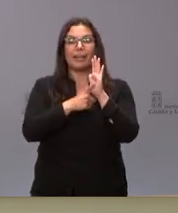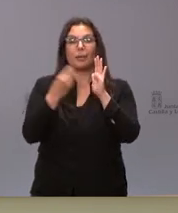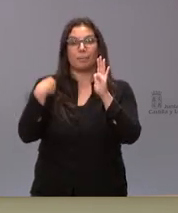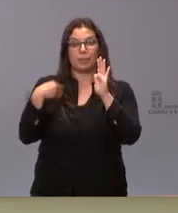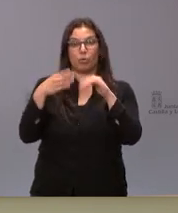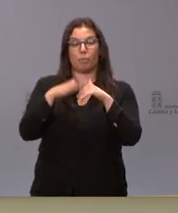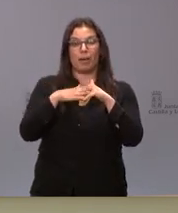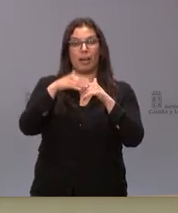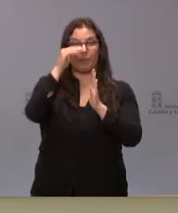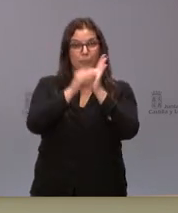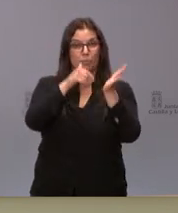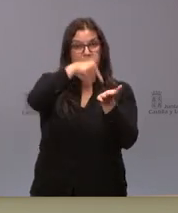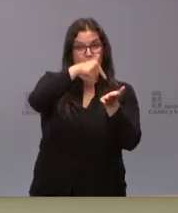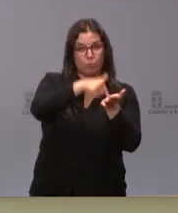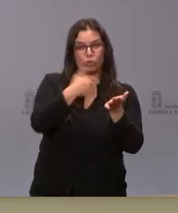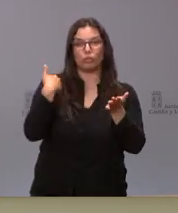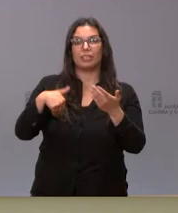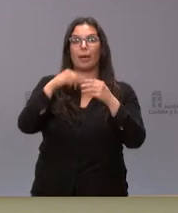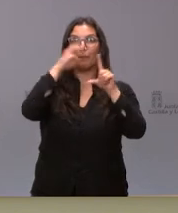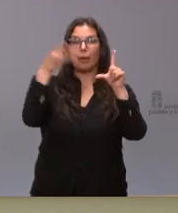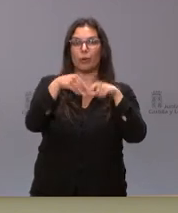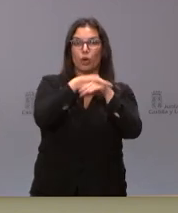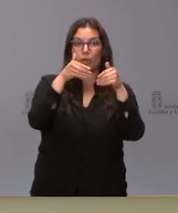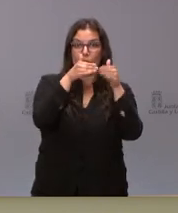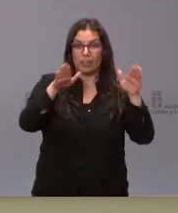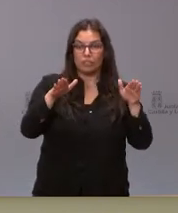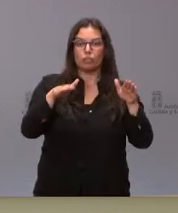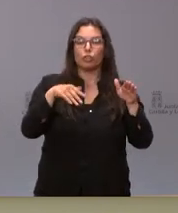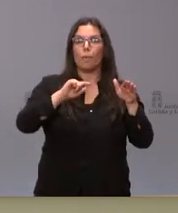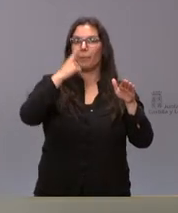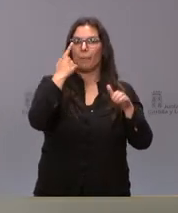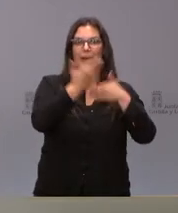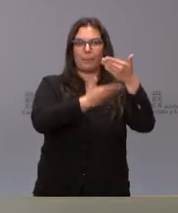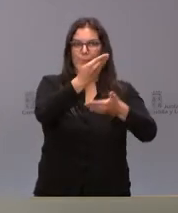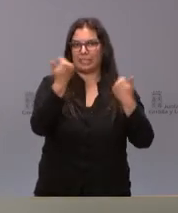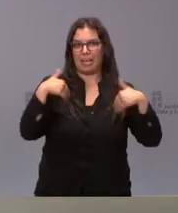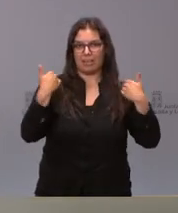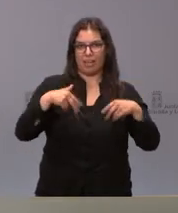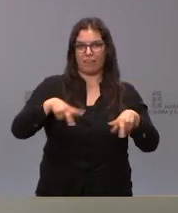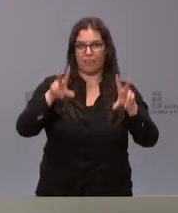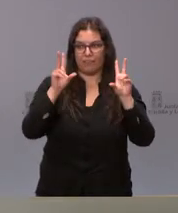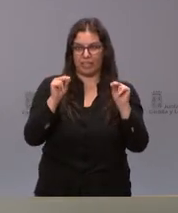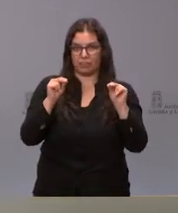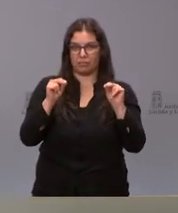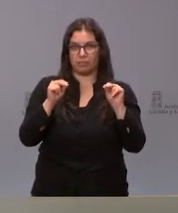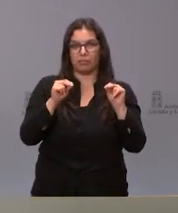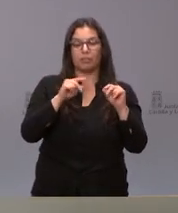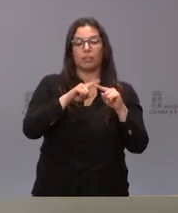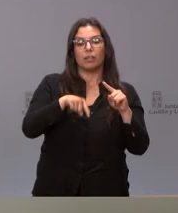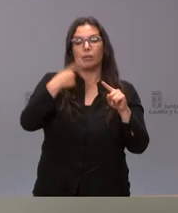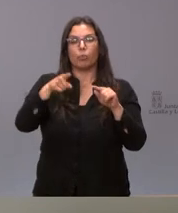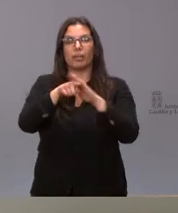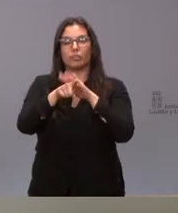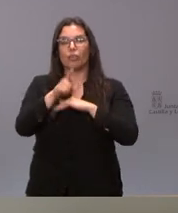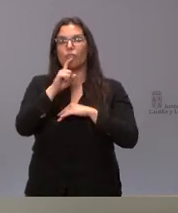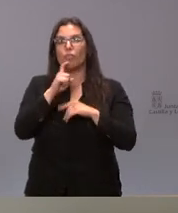entonces eso ¿qué margen les da ya para presentar el anteproyecto? si se puede hablar de alguna fecha pues yo creo que ahora los trámites